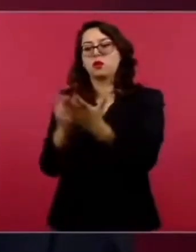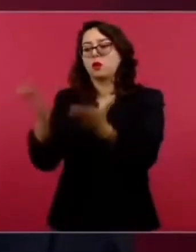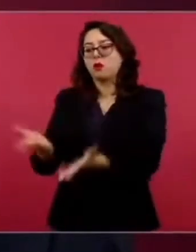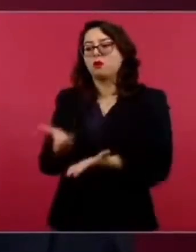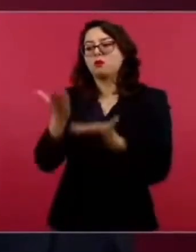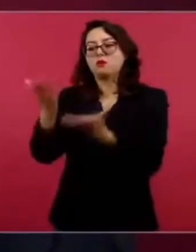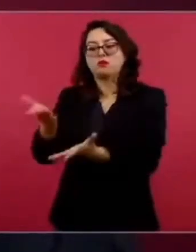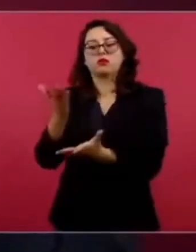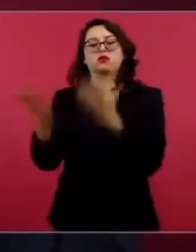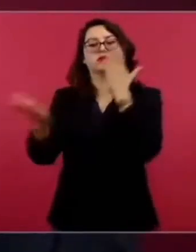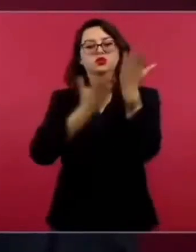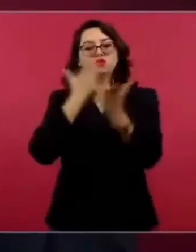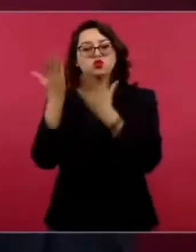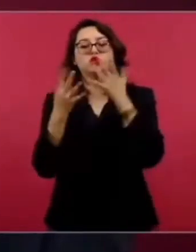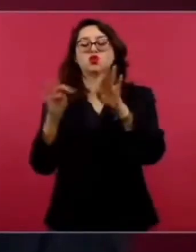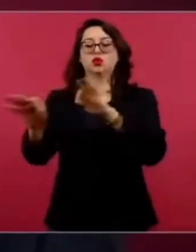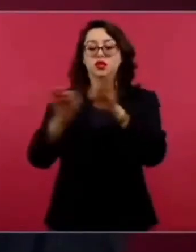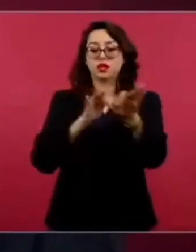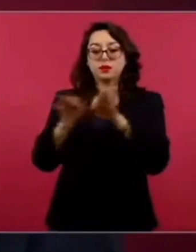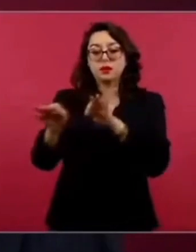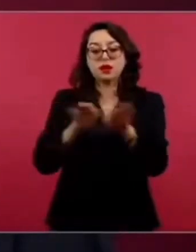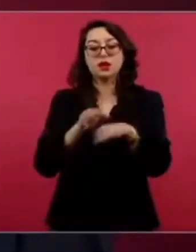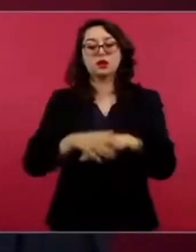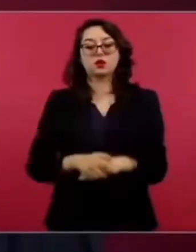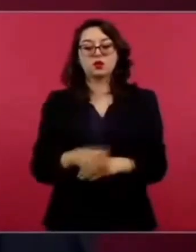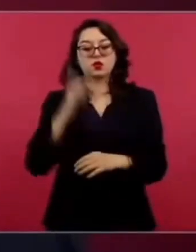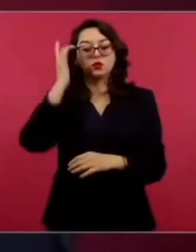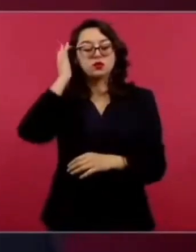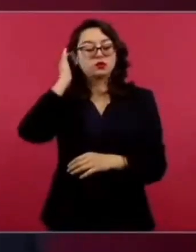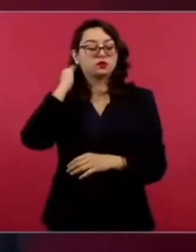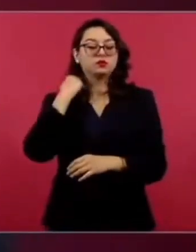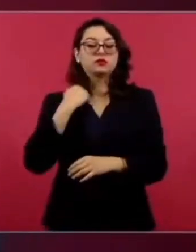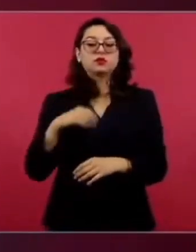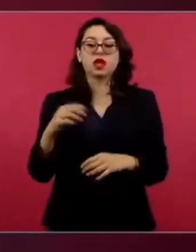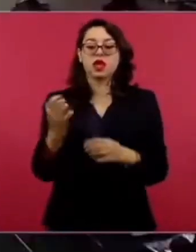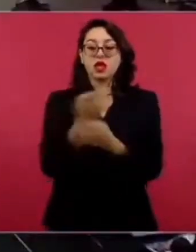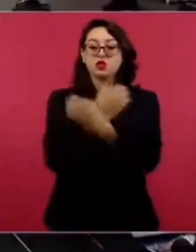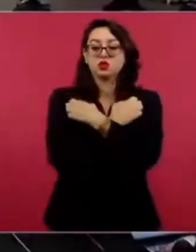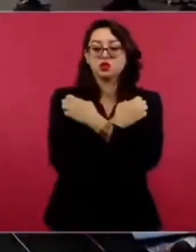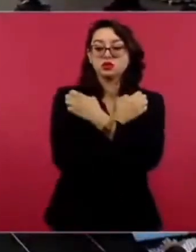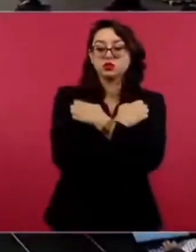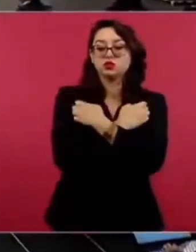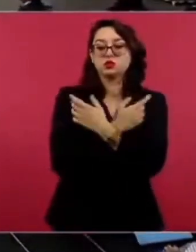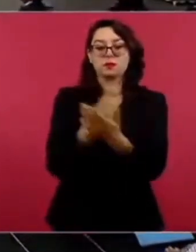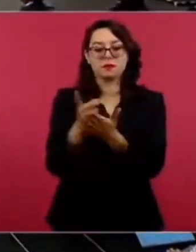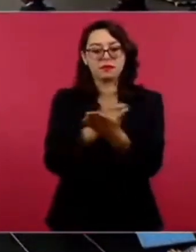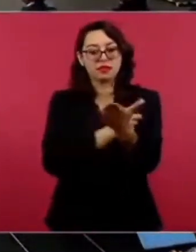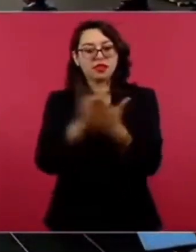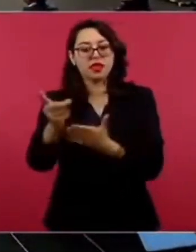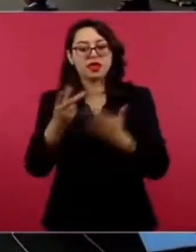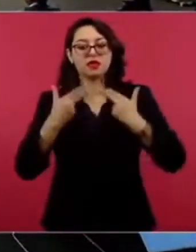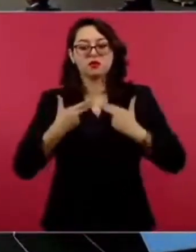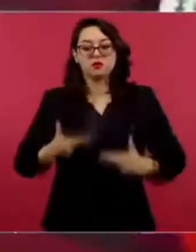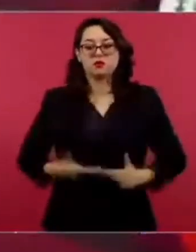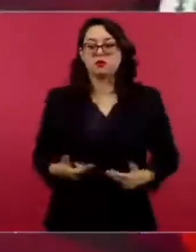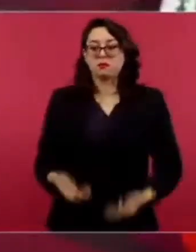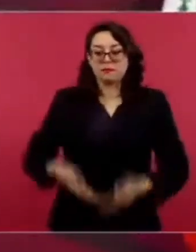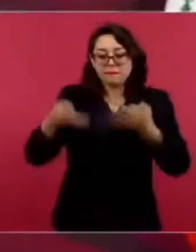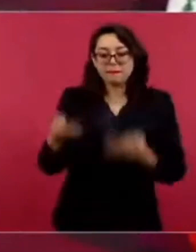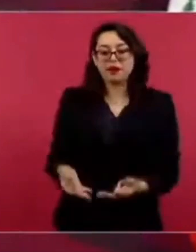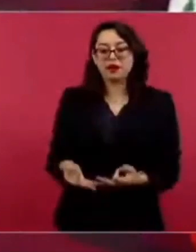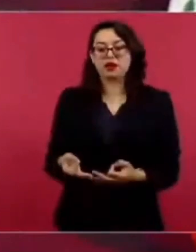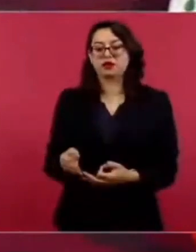estudio y de trabajo, que la educación se considere un derecho, no un